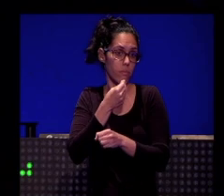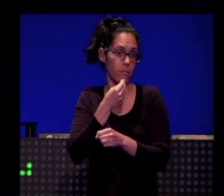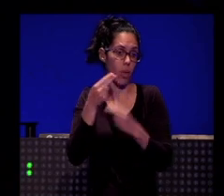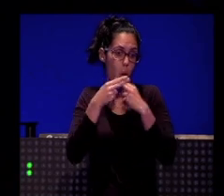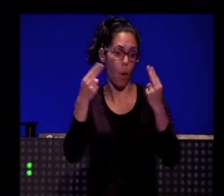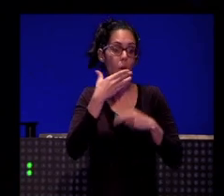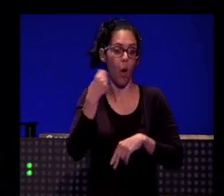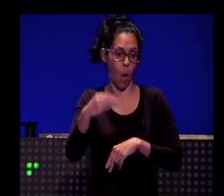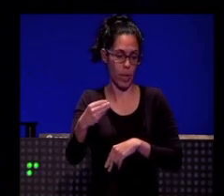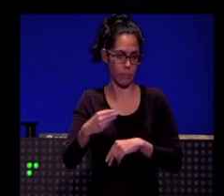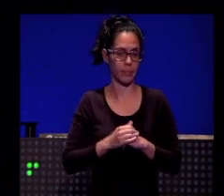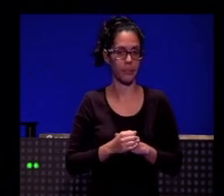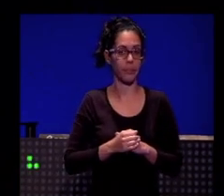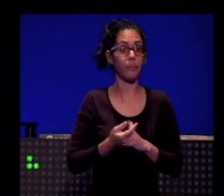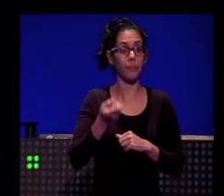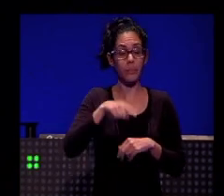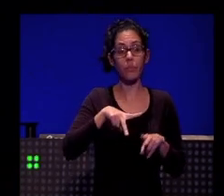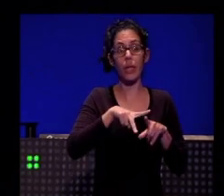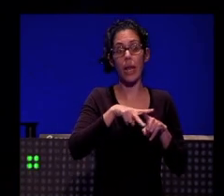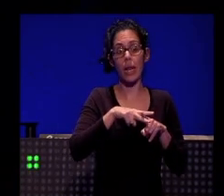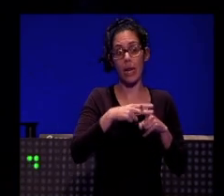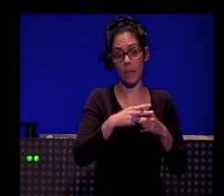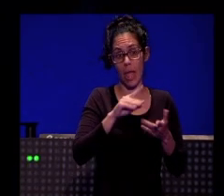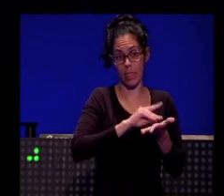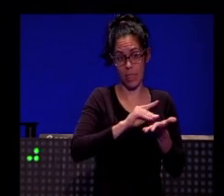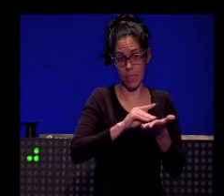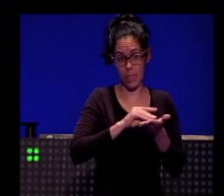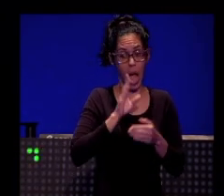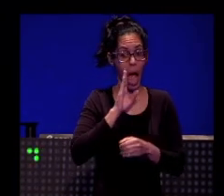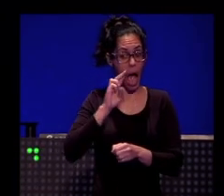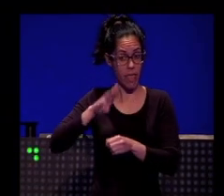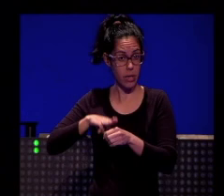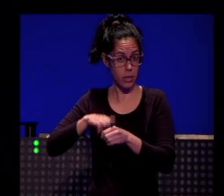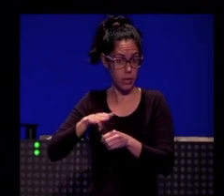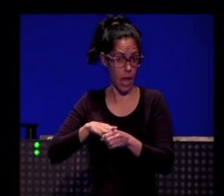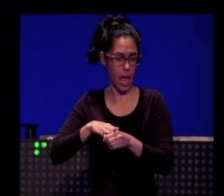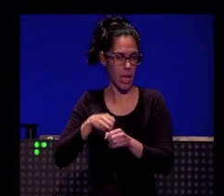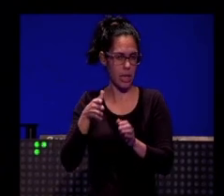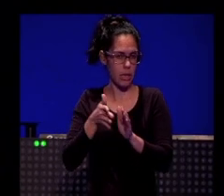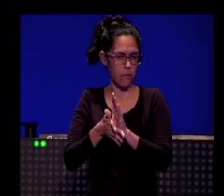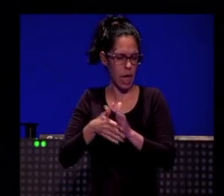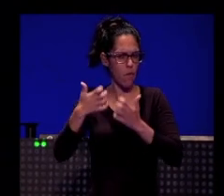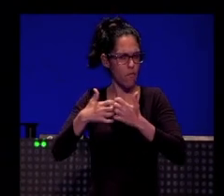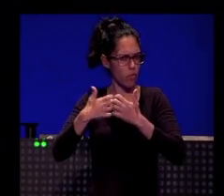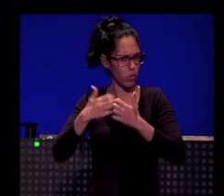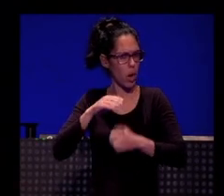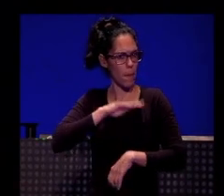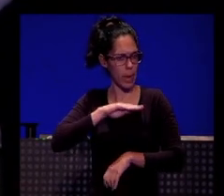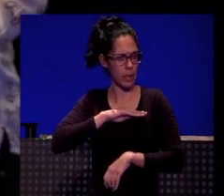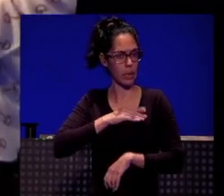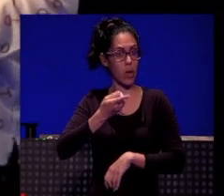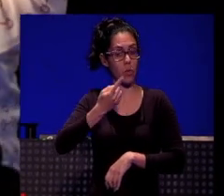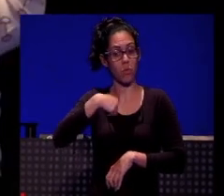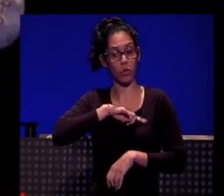Es una referencia digital, como decía, en Instagram es donde más funciona y tenemos un hito muy importante con